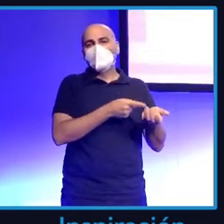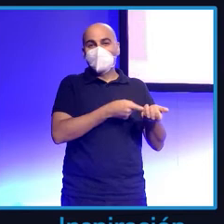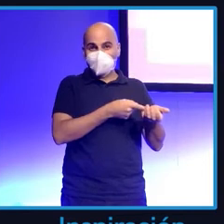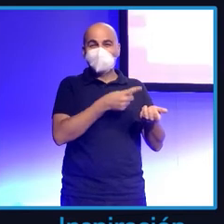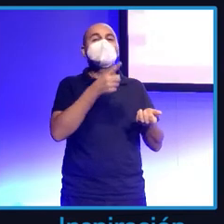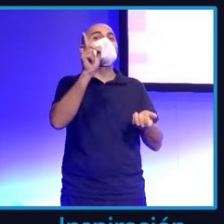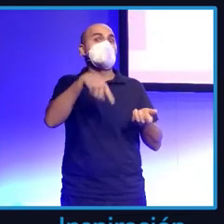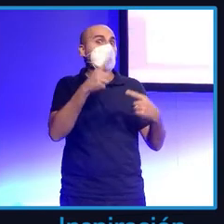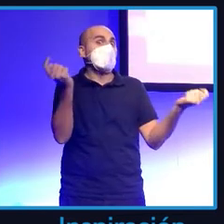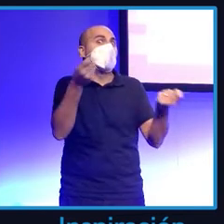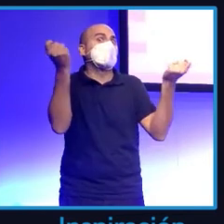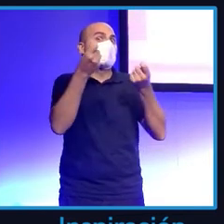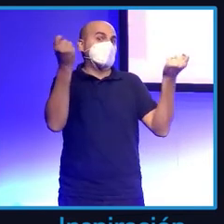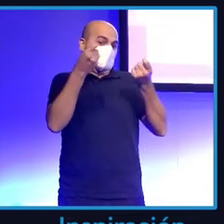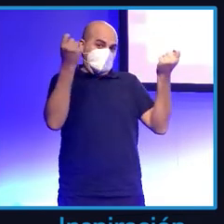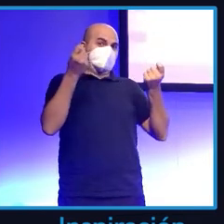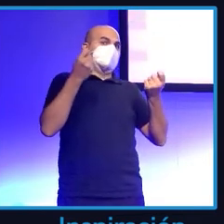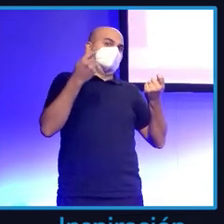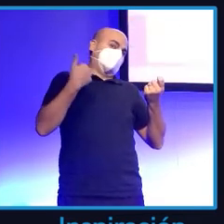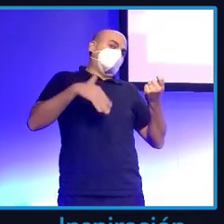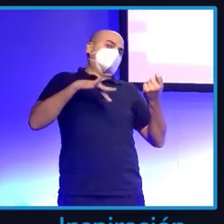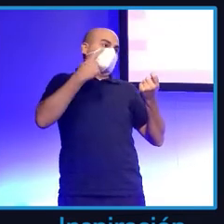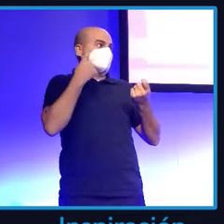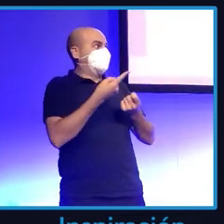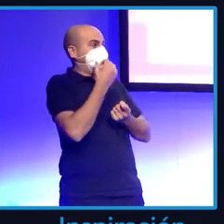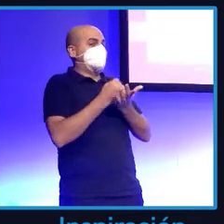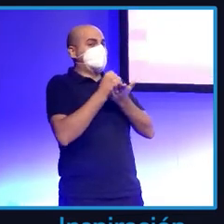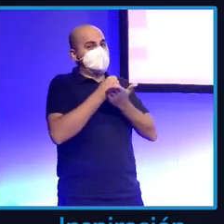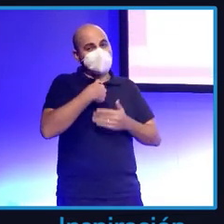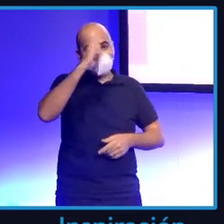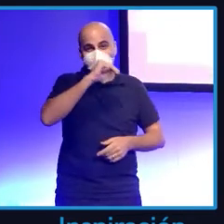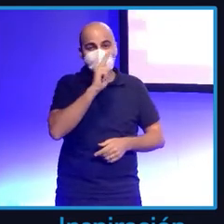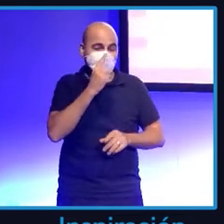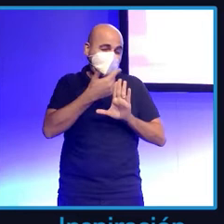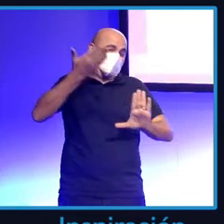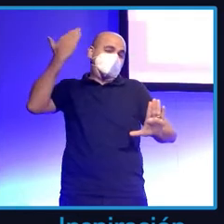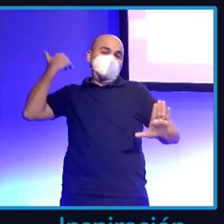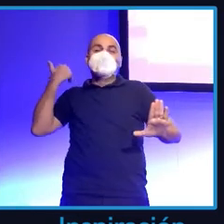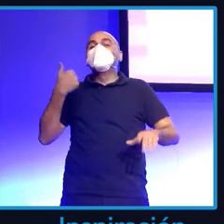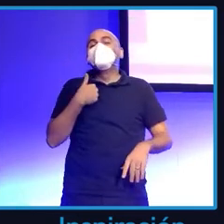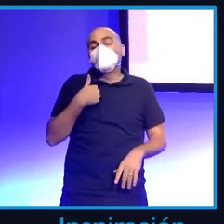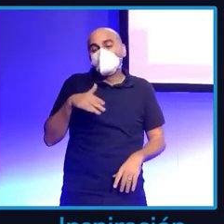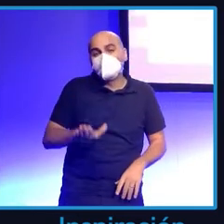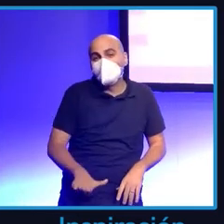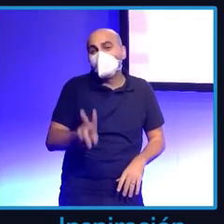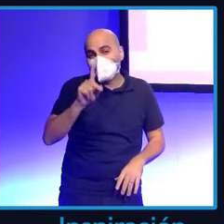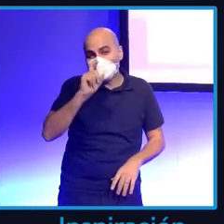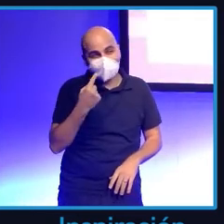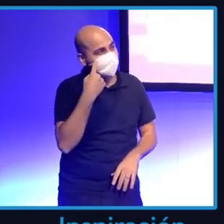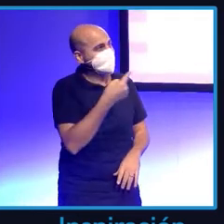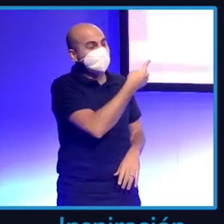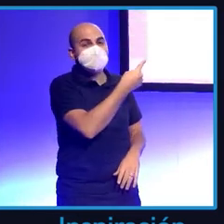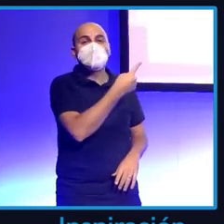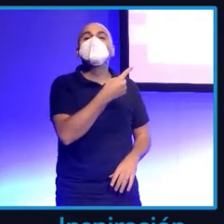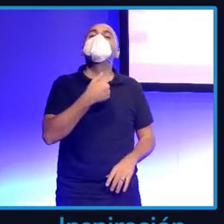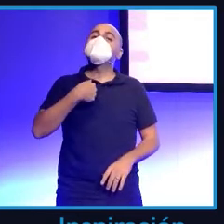farmacia de mis padres en el año 84. Yo tenía dos añitos. Yo crecí en esa botica. Mi padre farmacéutico, mi madre farmacéutica.